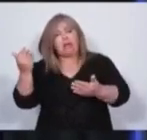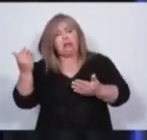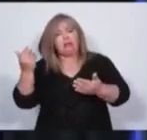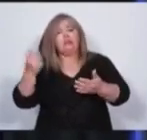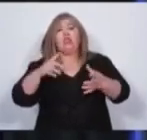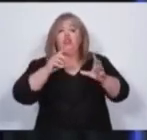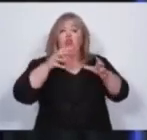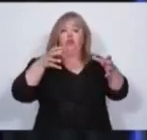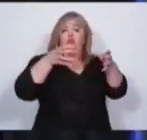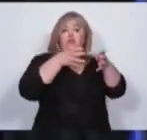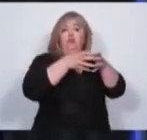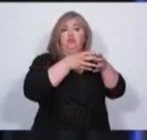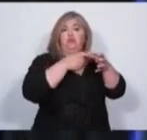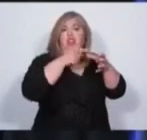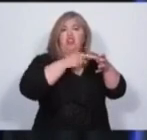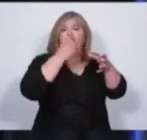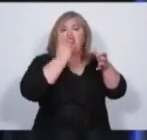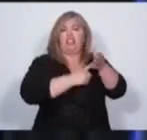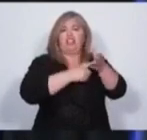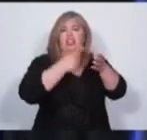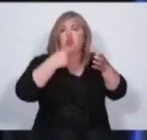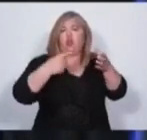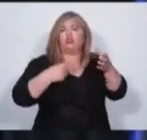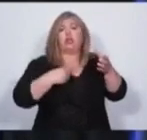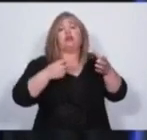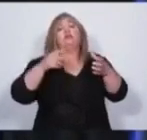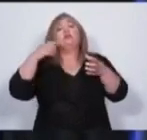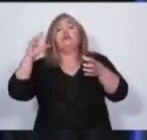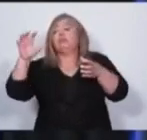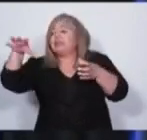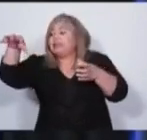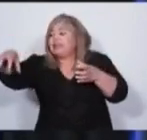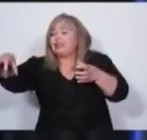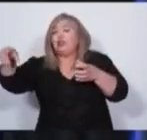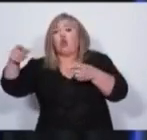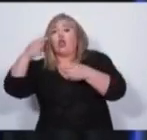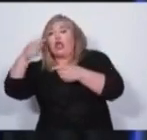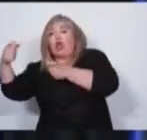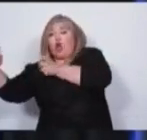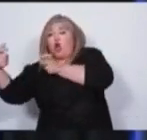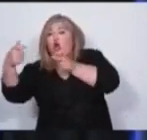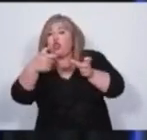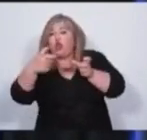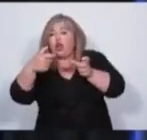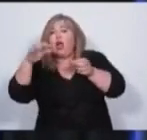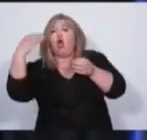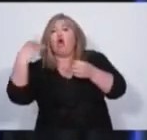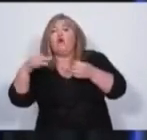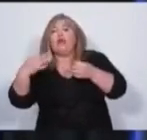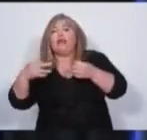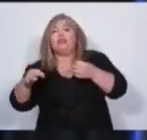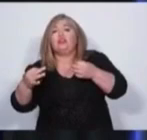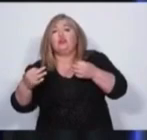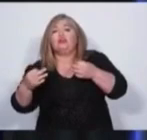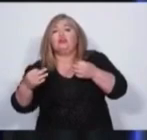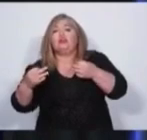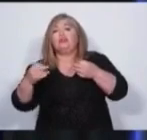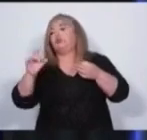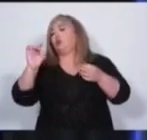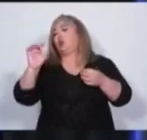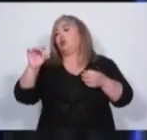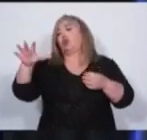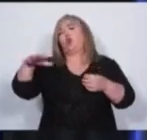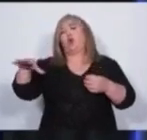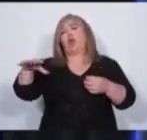política. Tenemos que avanzar en que los entes de control realmente sean lugares donde no solamente vayan los